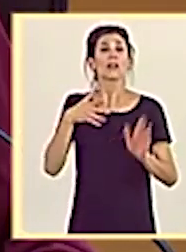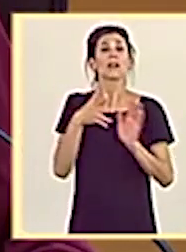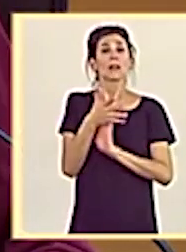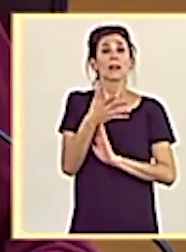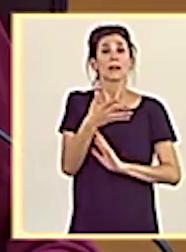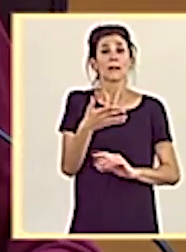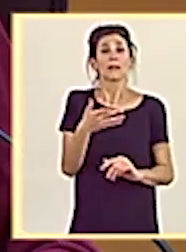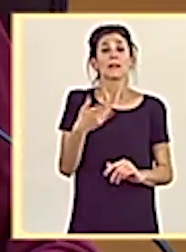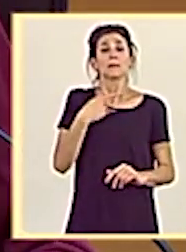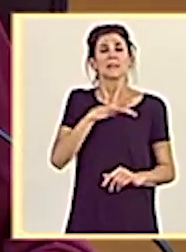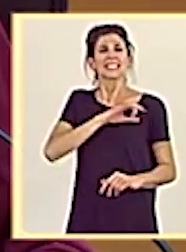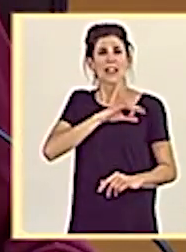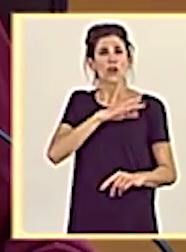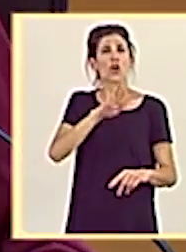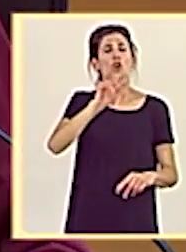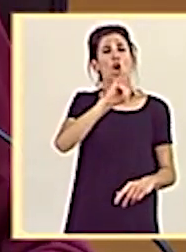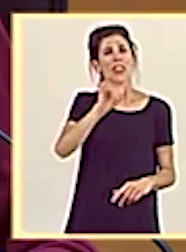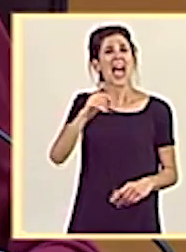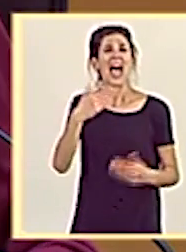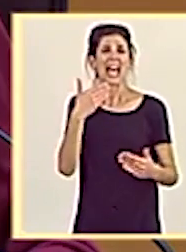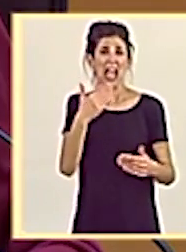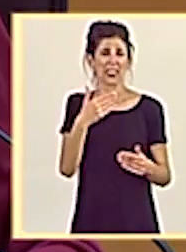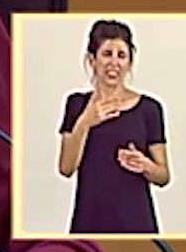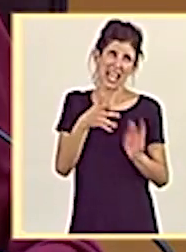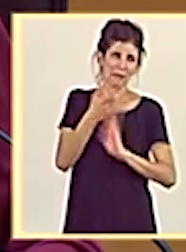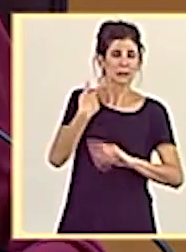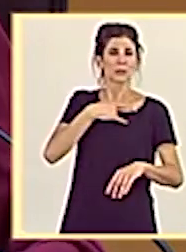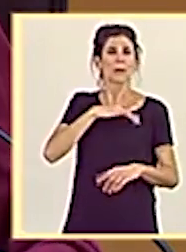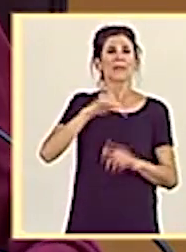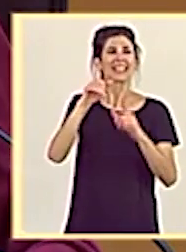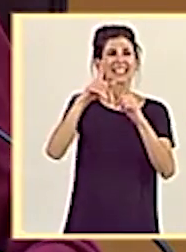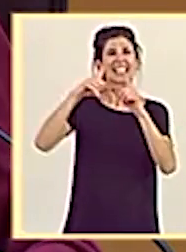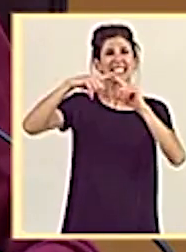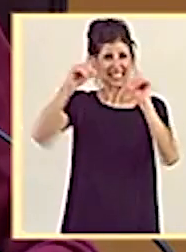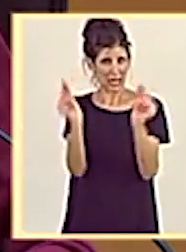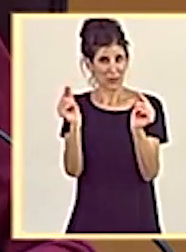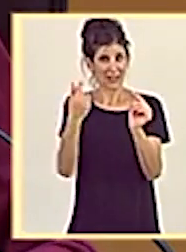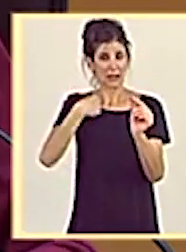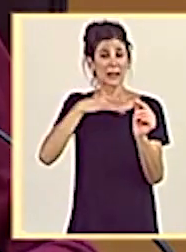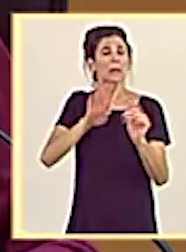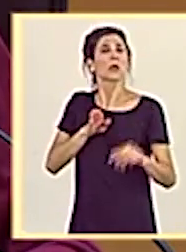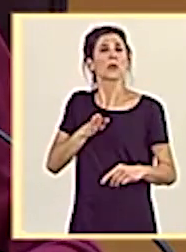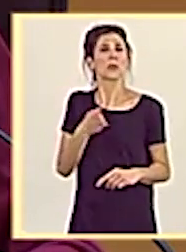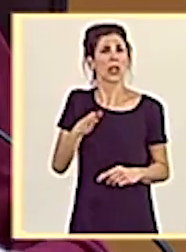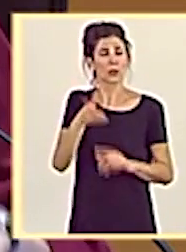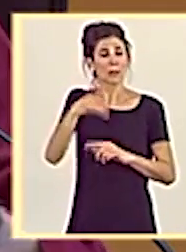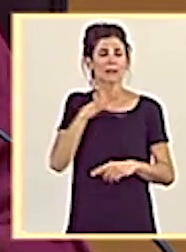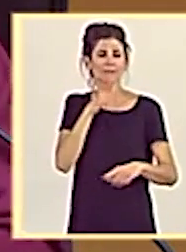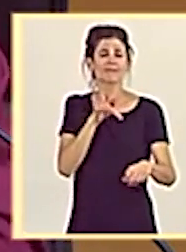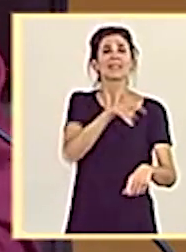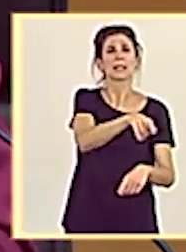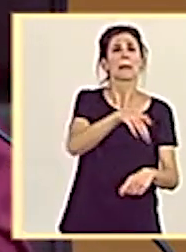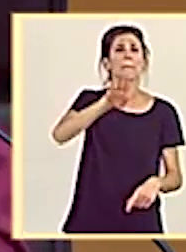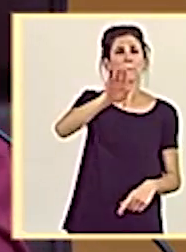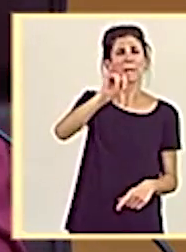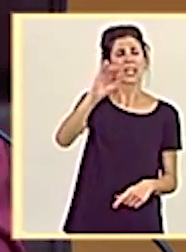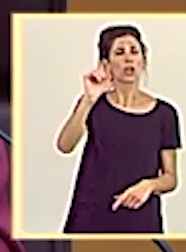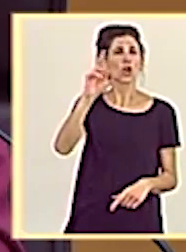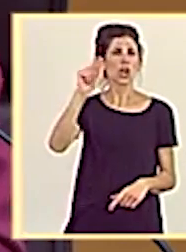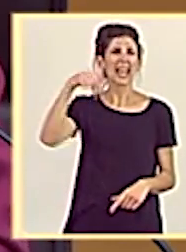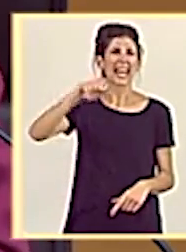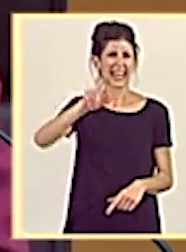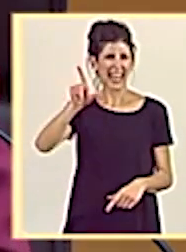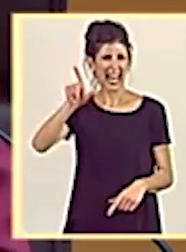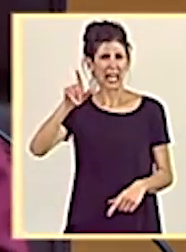senador Rufá Gracia del Grupo Parlamentario Esquerra Republicana y H. Bildu, que será formulada por el senador Picornel Grensma.